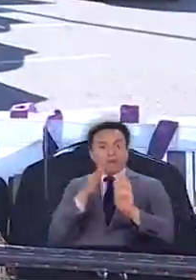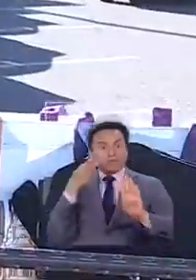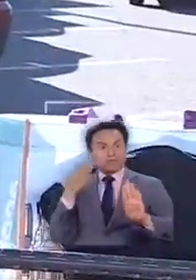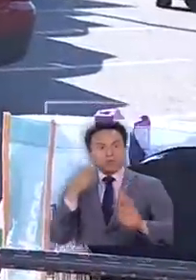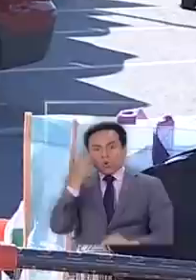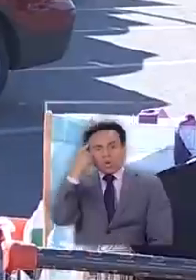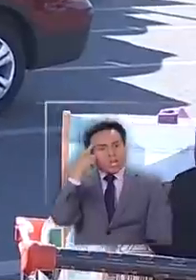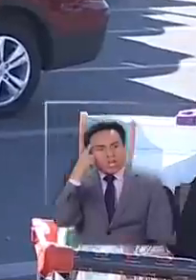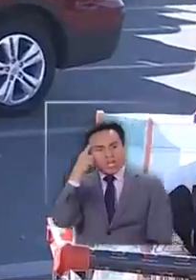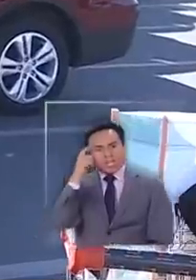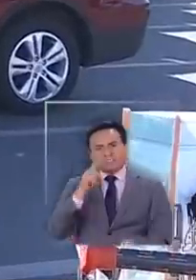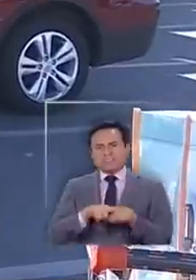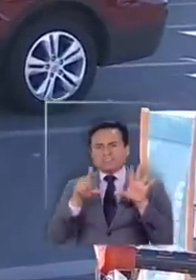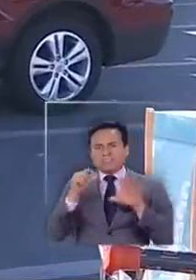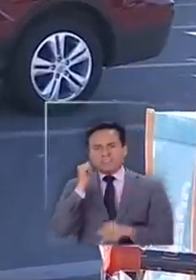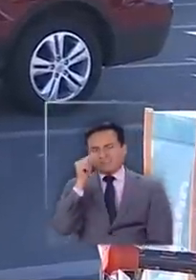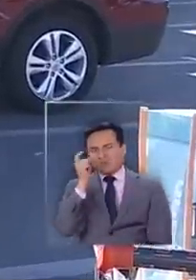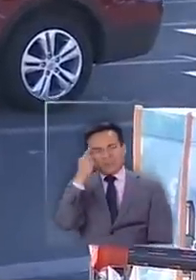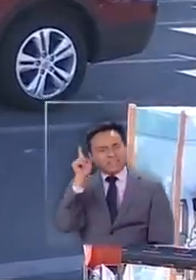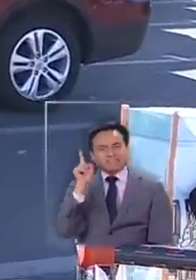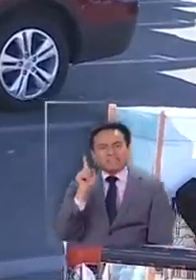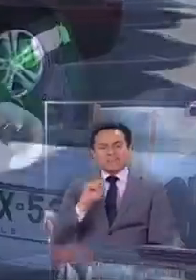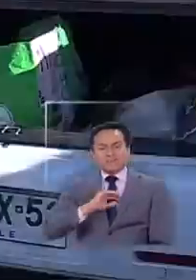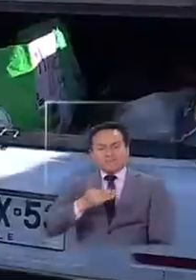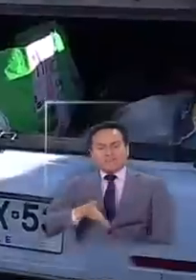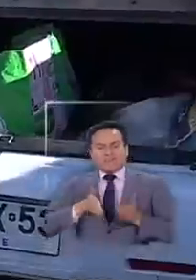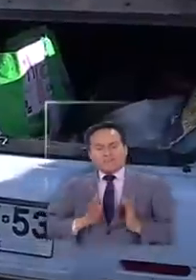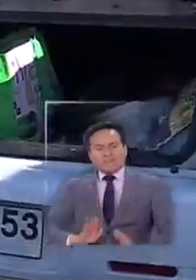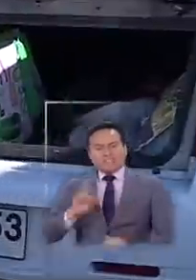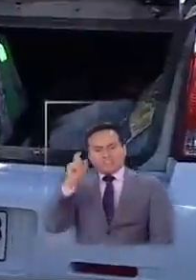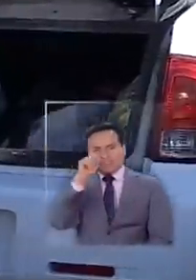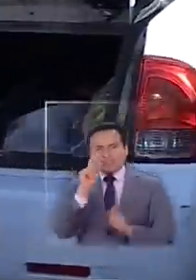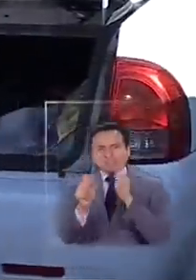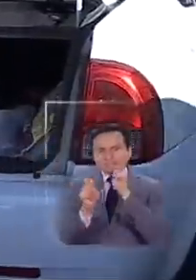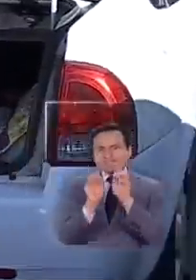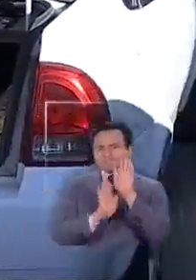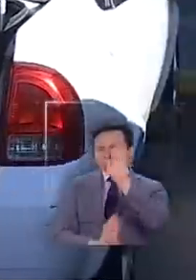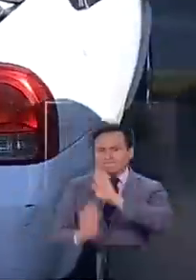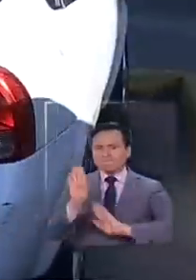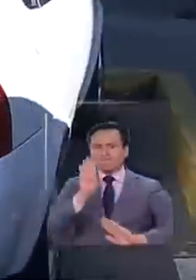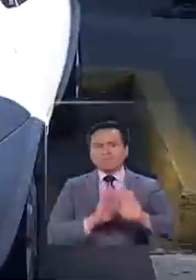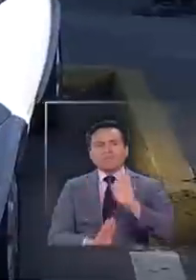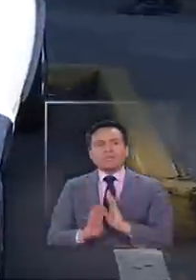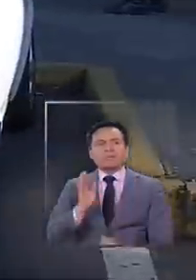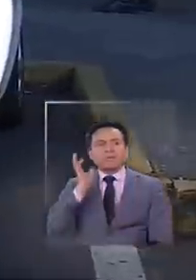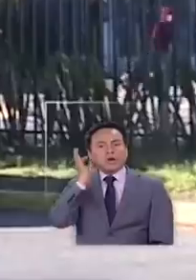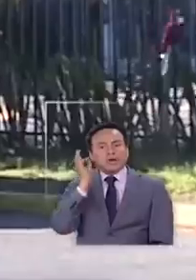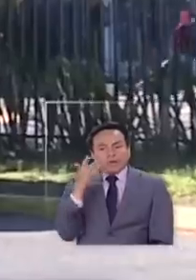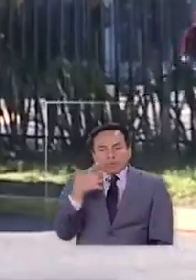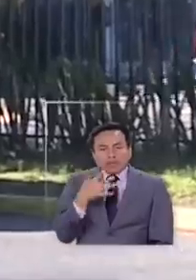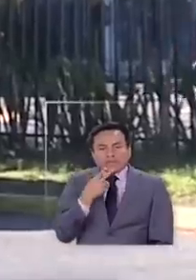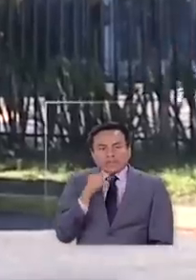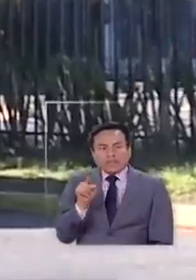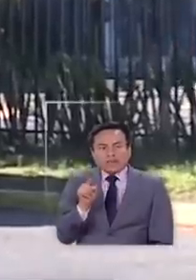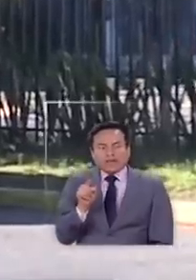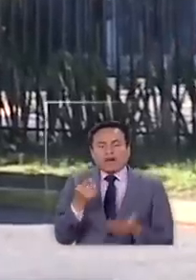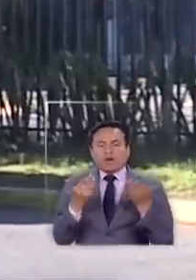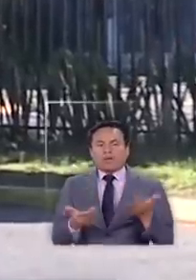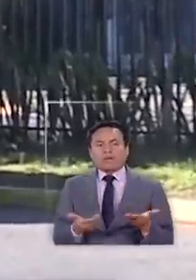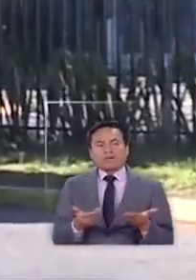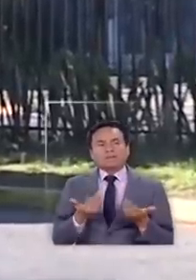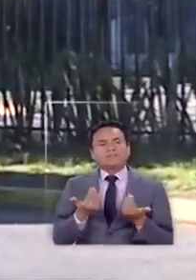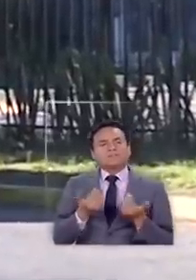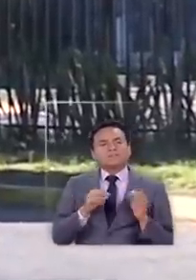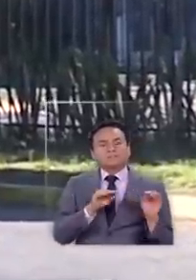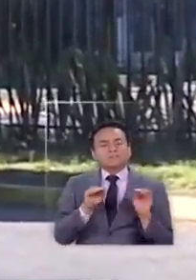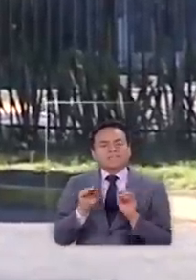No cree que esto dure solo siete días y con un bebé en camino no se va a arriesgar. Como mi mujer tiene prioridad, más que nada va a pelarnos